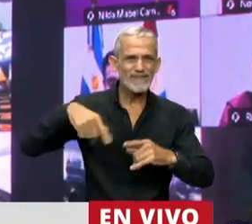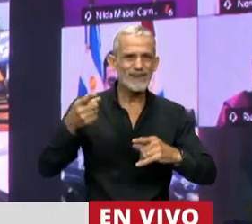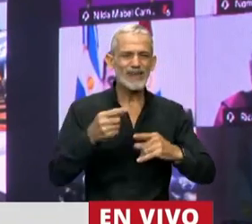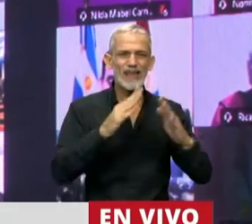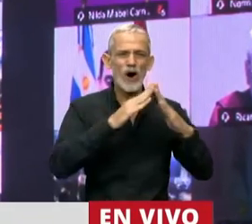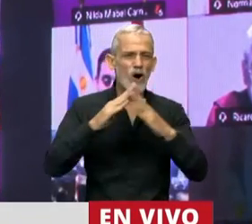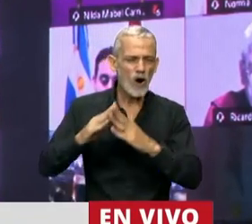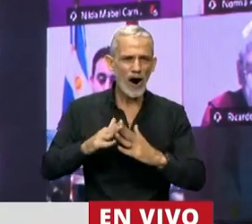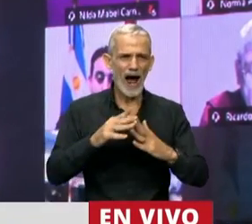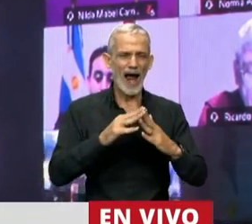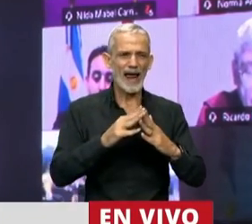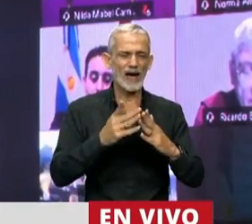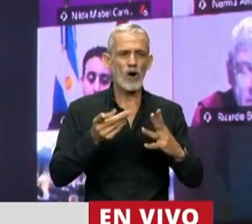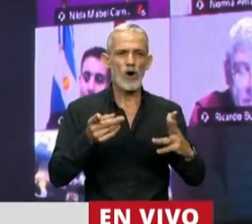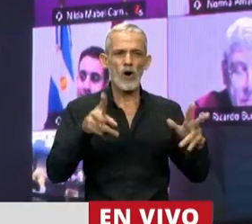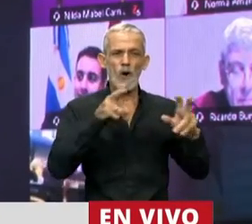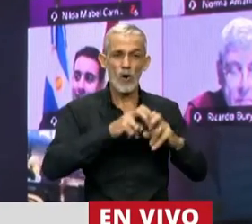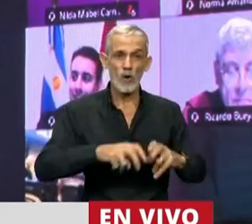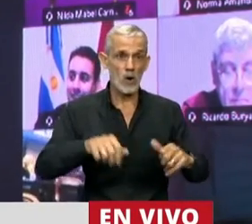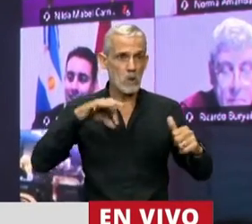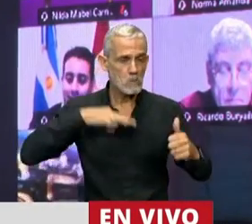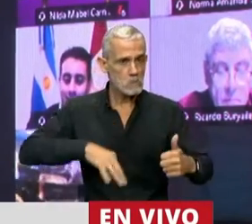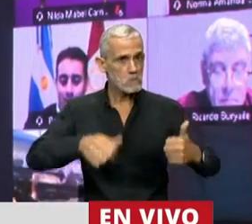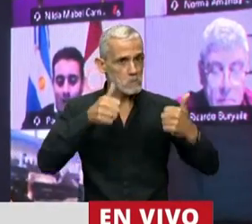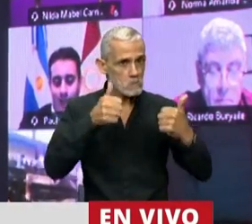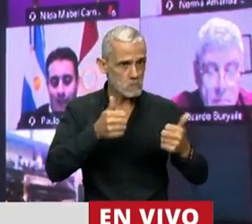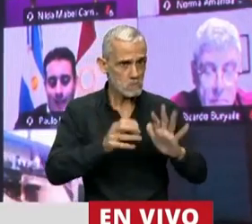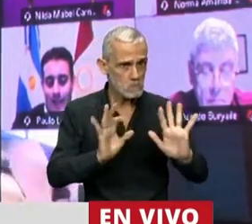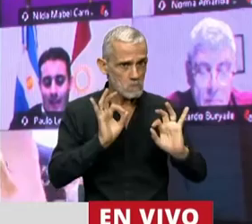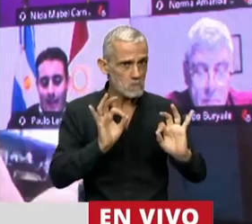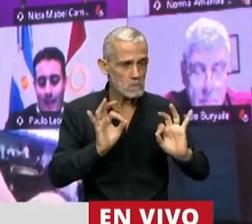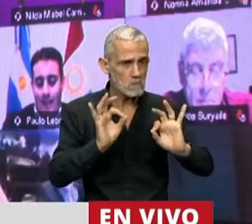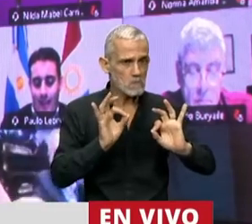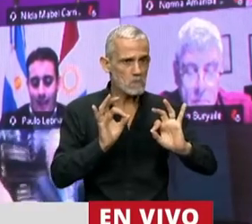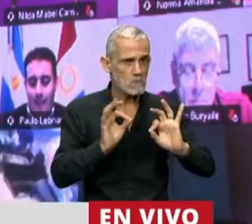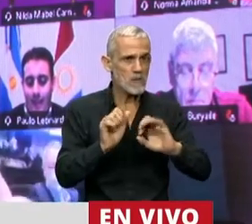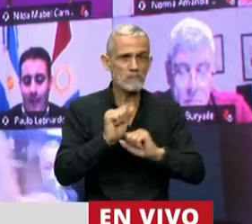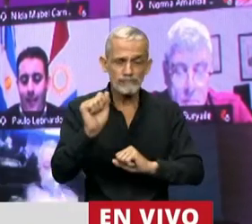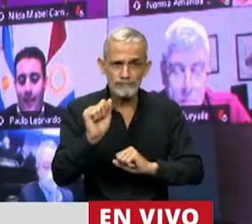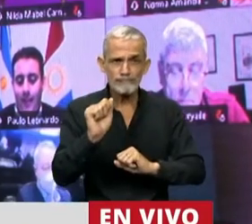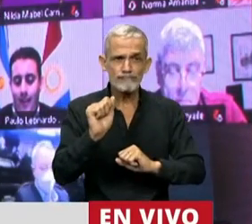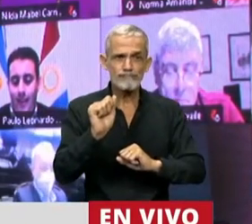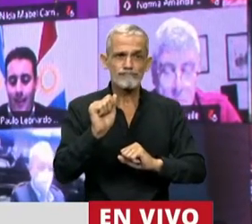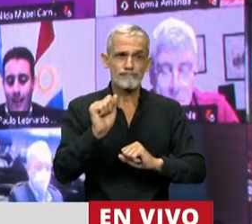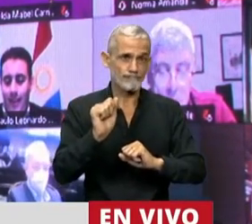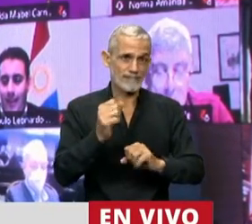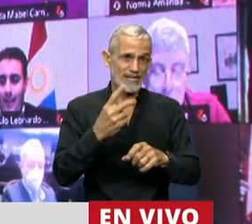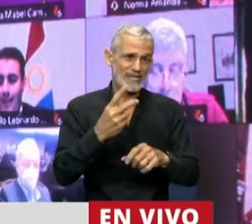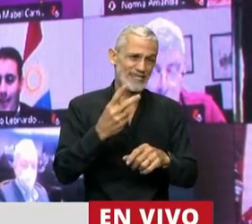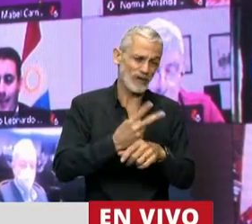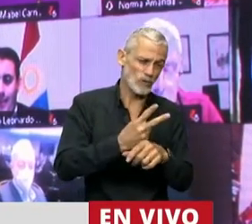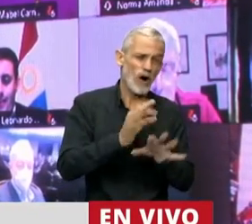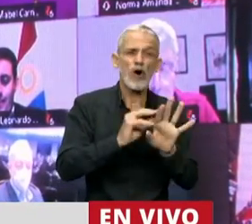hogares con ingresos buenos, con buenos ingresos, no termina el secundario. Pero solo el